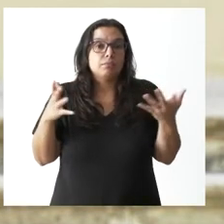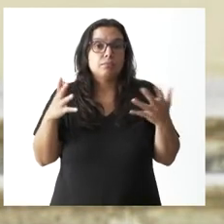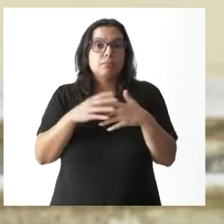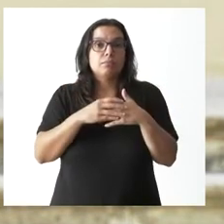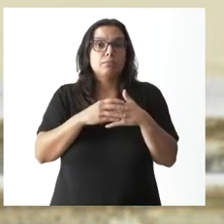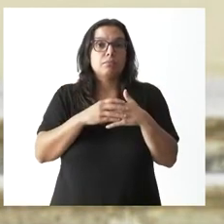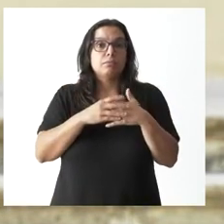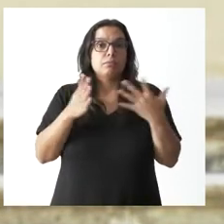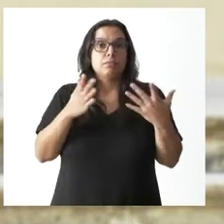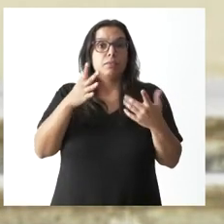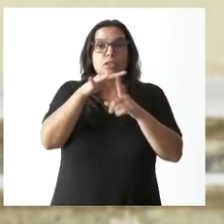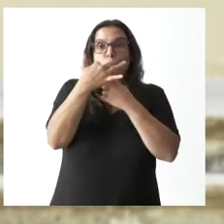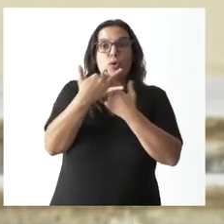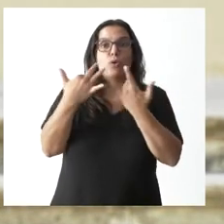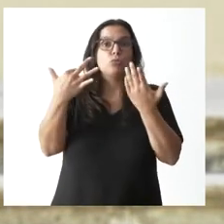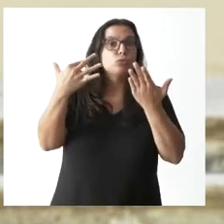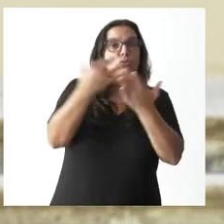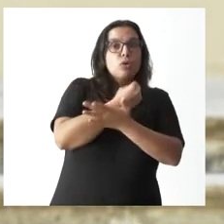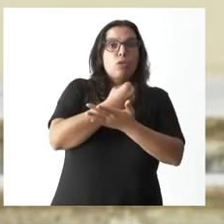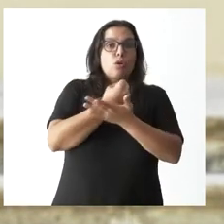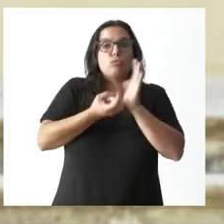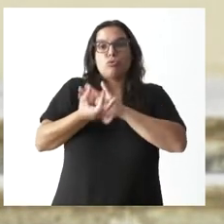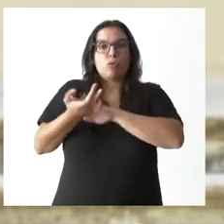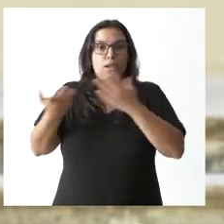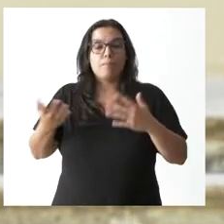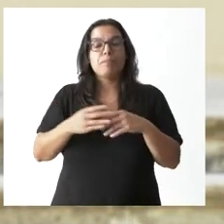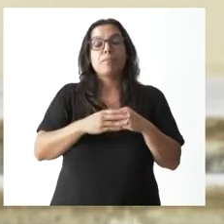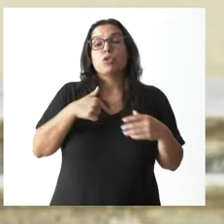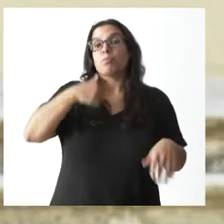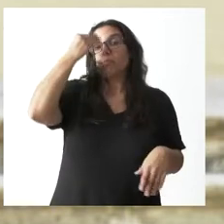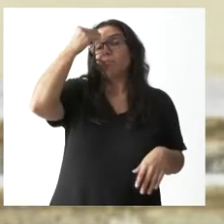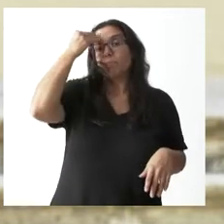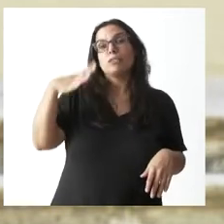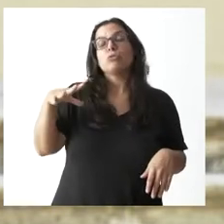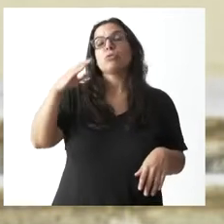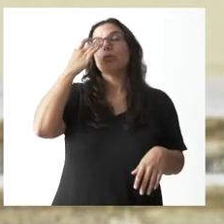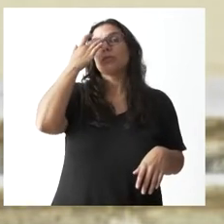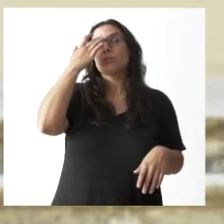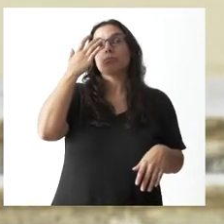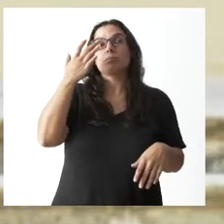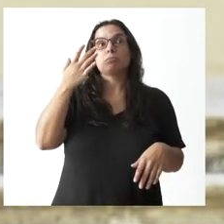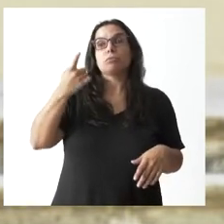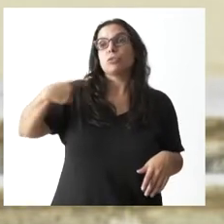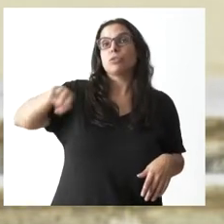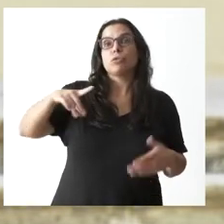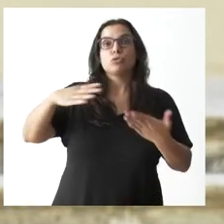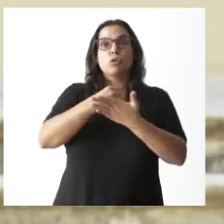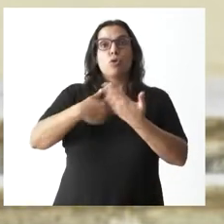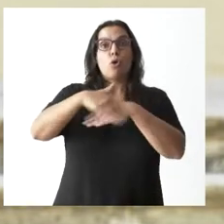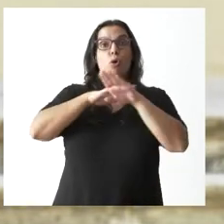circunstancias o situaciones que surgen. Yo creo que el ánimo del Gobierno